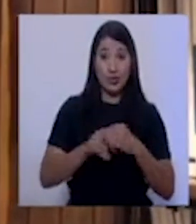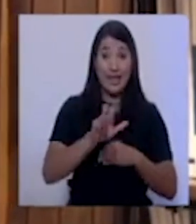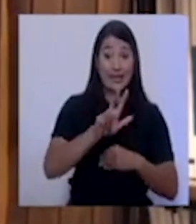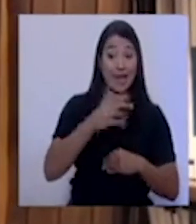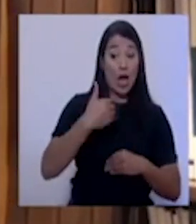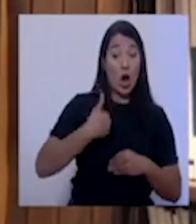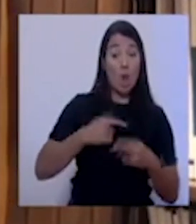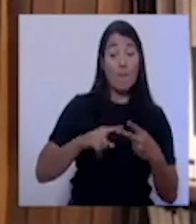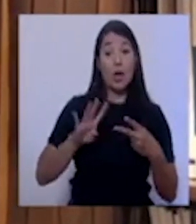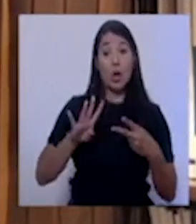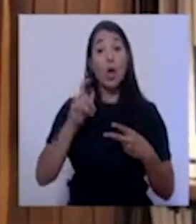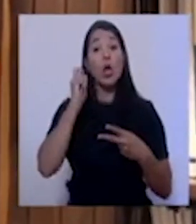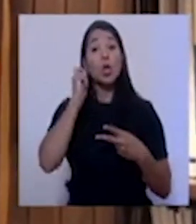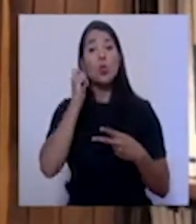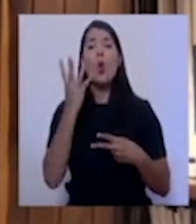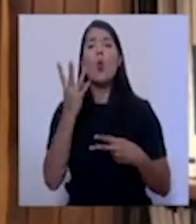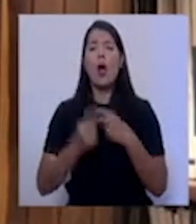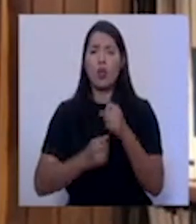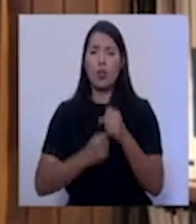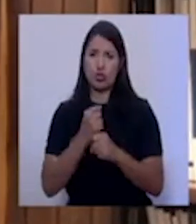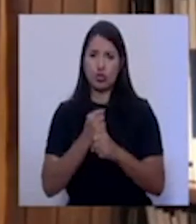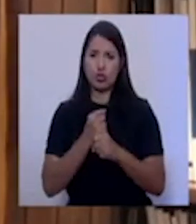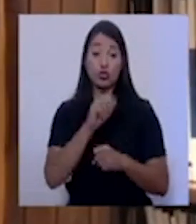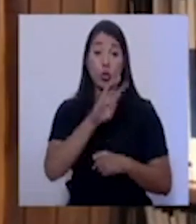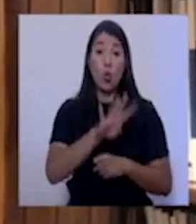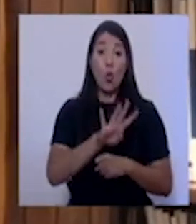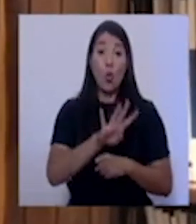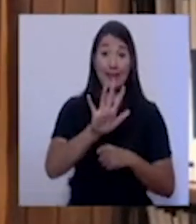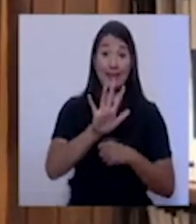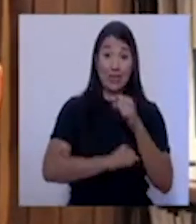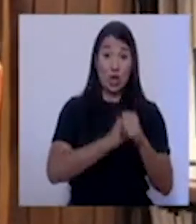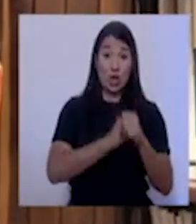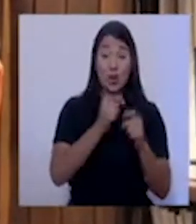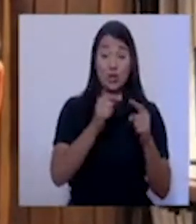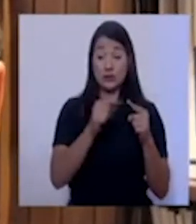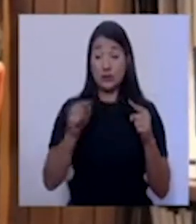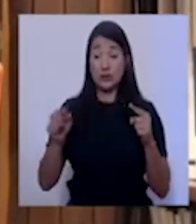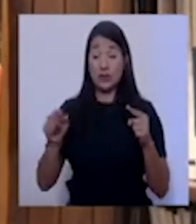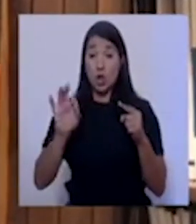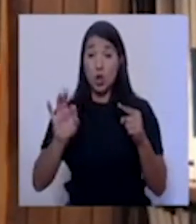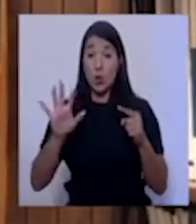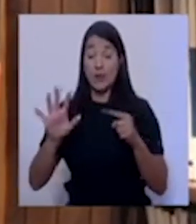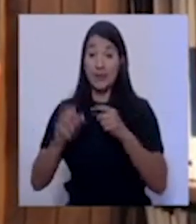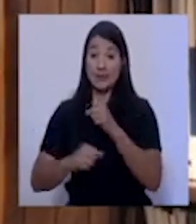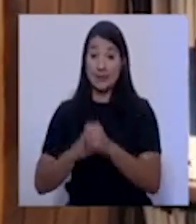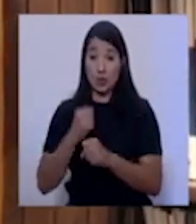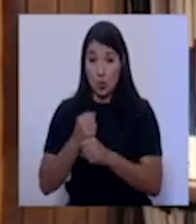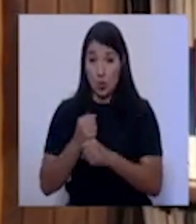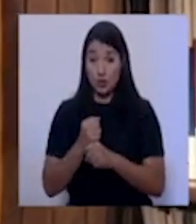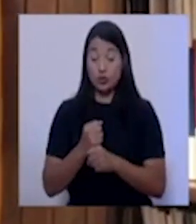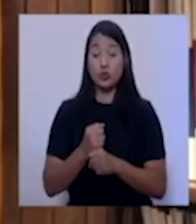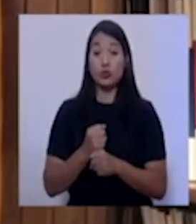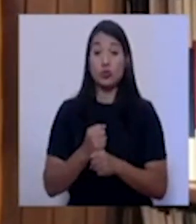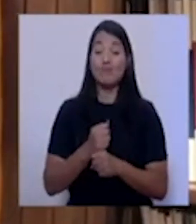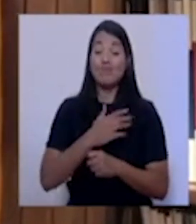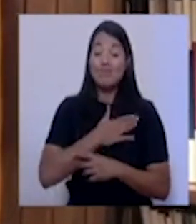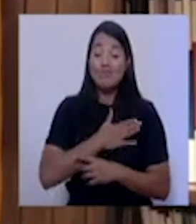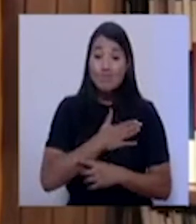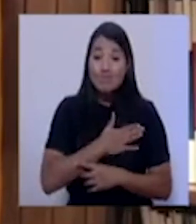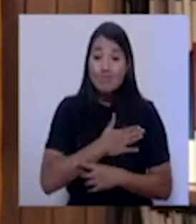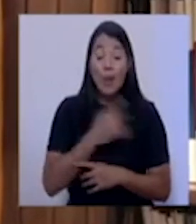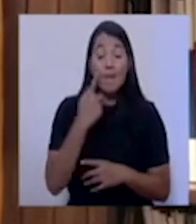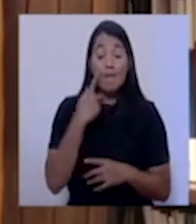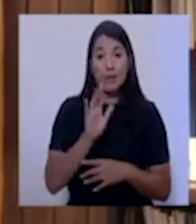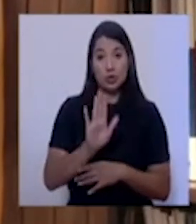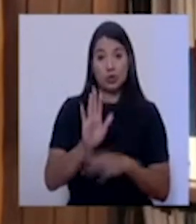mujeres, con un rango de edad desde los 45 hasta los 95 años. Nuestras condolencias a